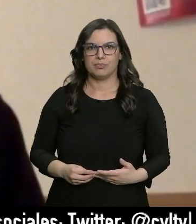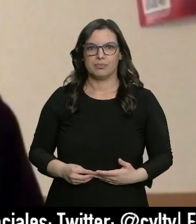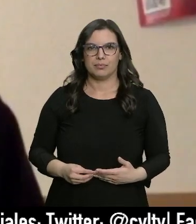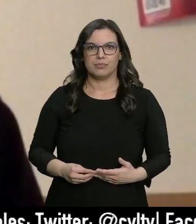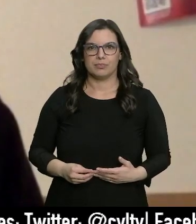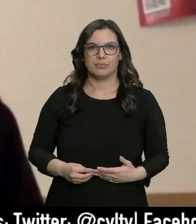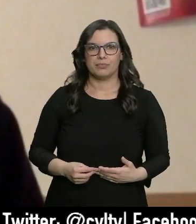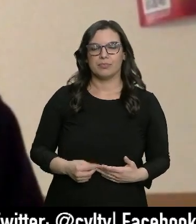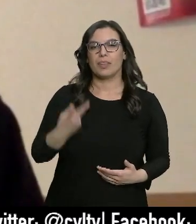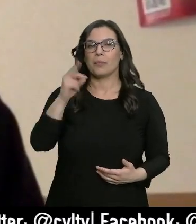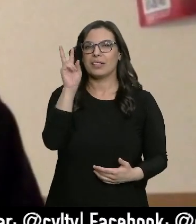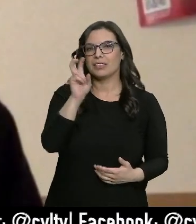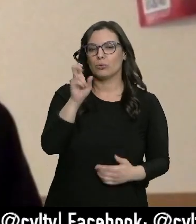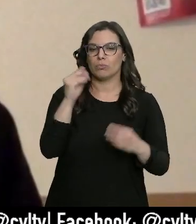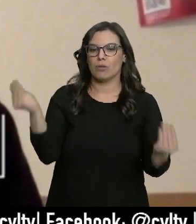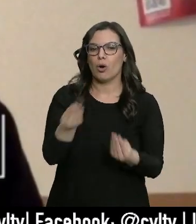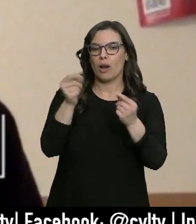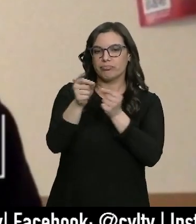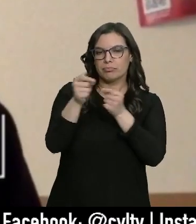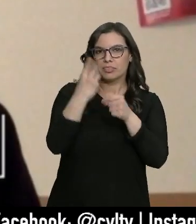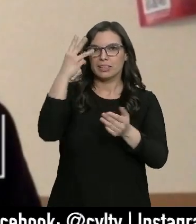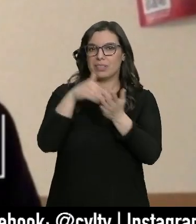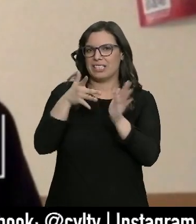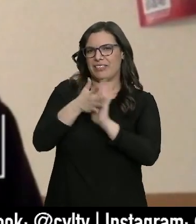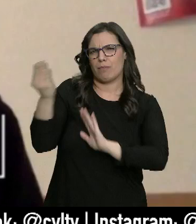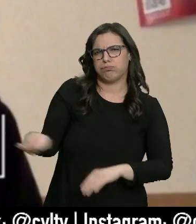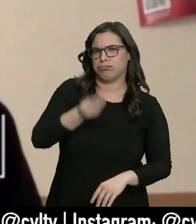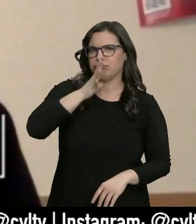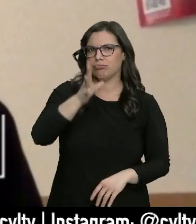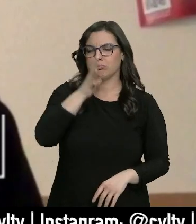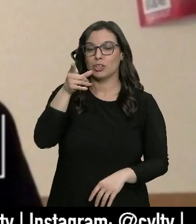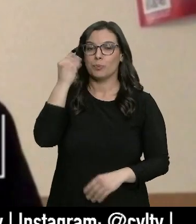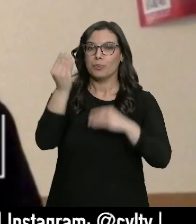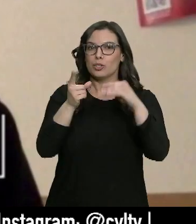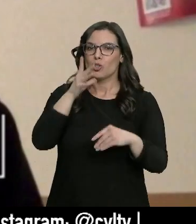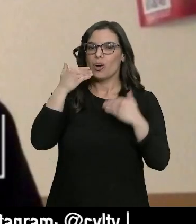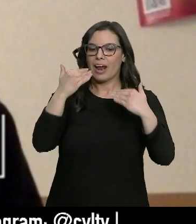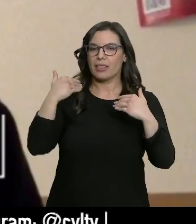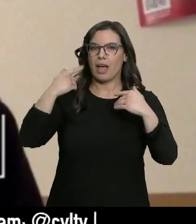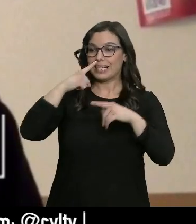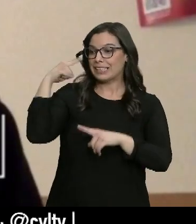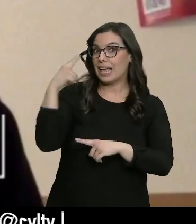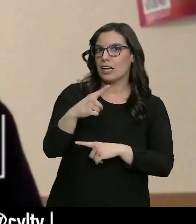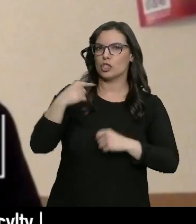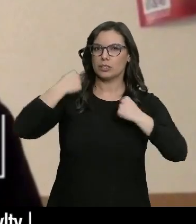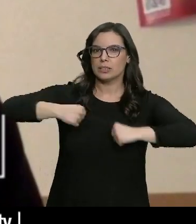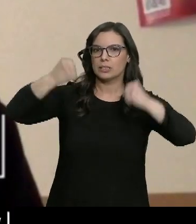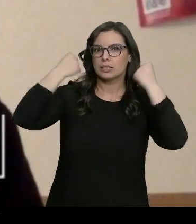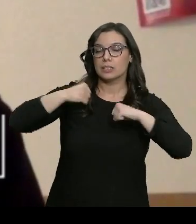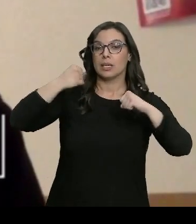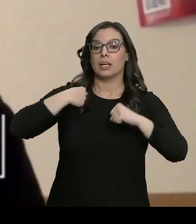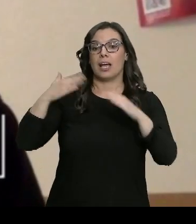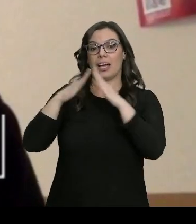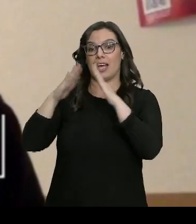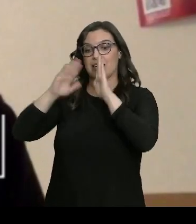20 segundos de mejor en un 3.000 pues al final es una mejora increíble y yo creo que ha sido eso la consistencia de este año y bueno, no pude ir a casa